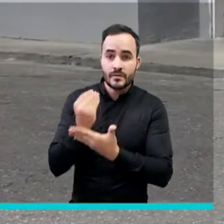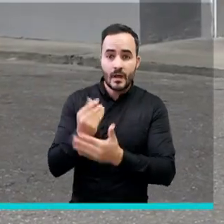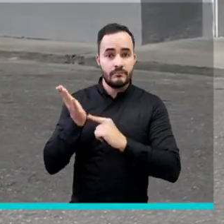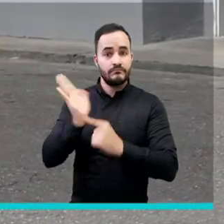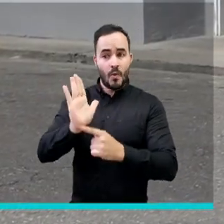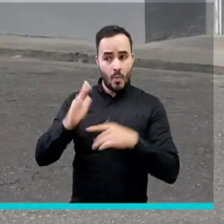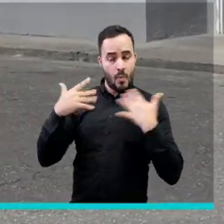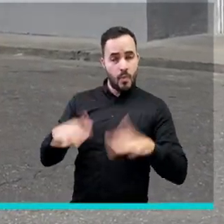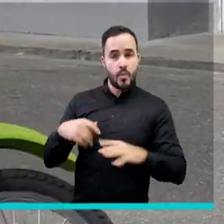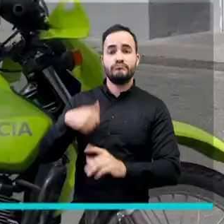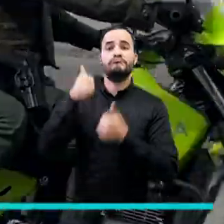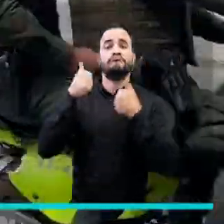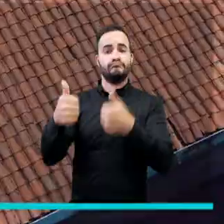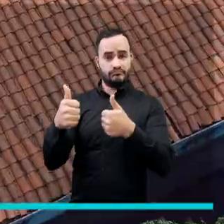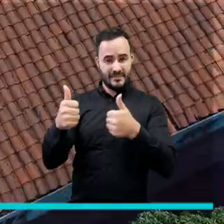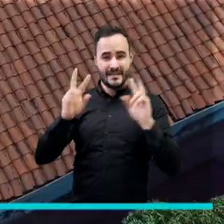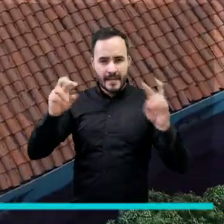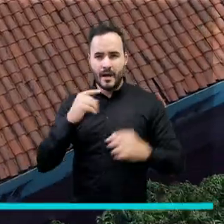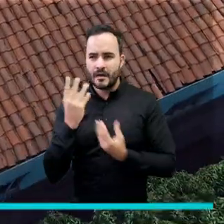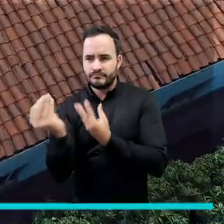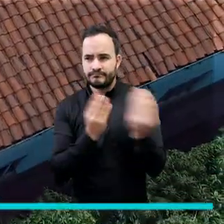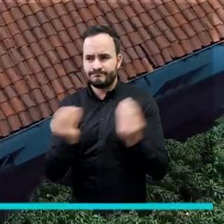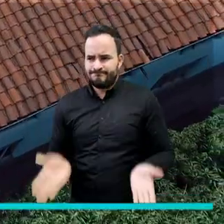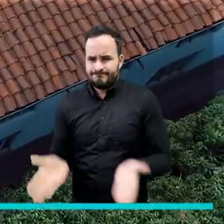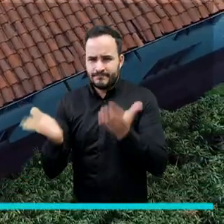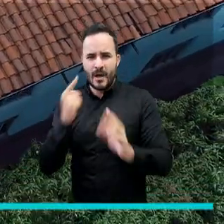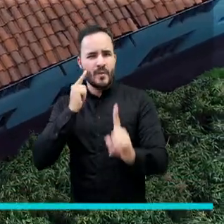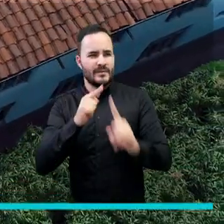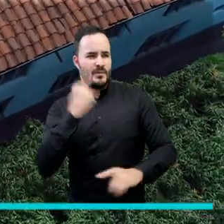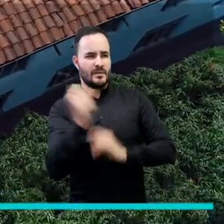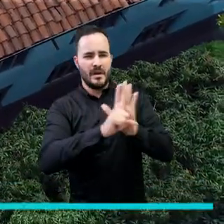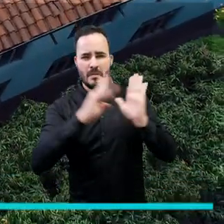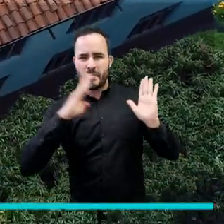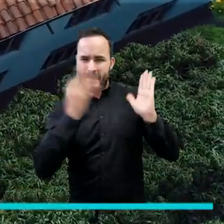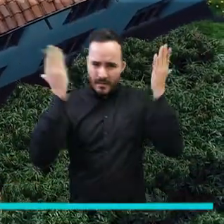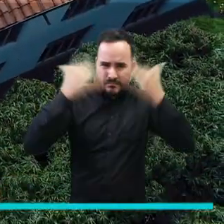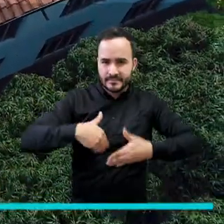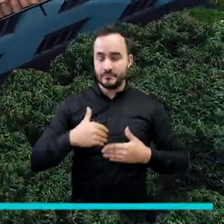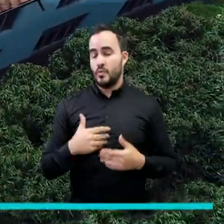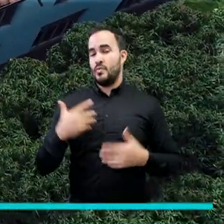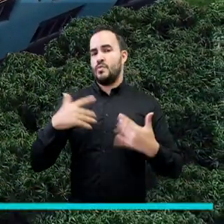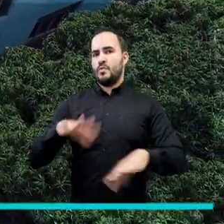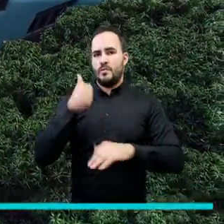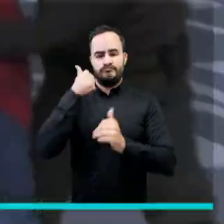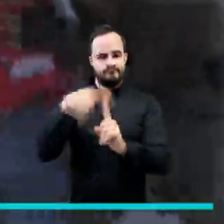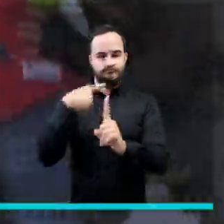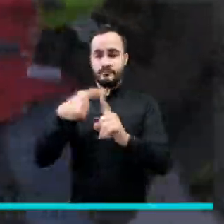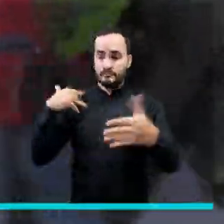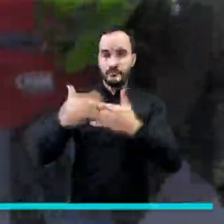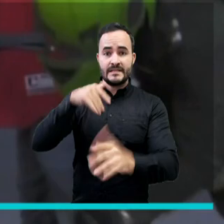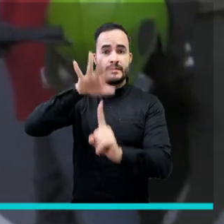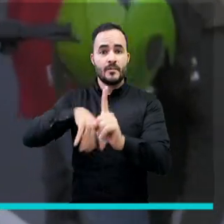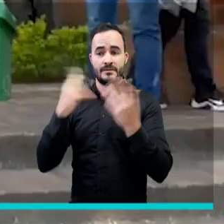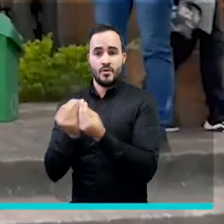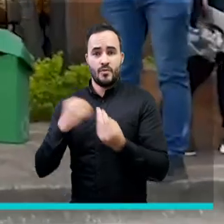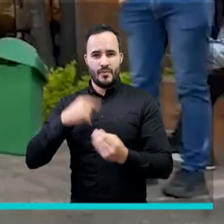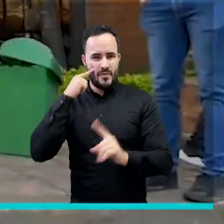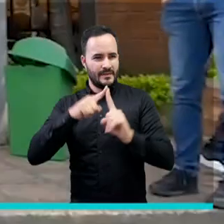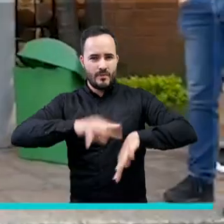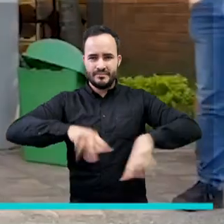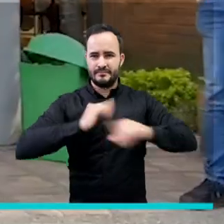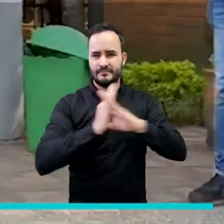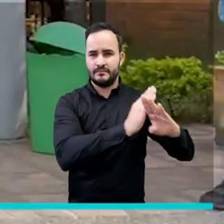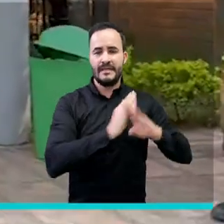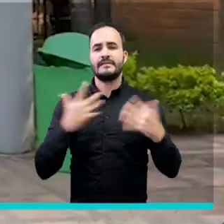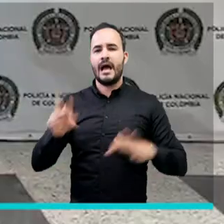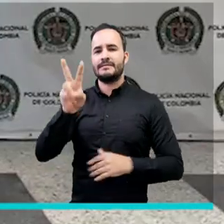Resultados positivos arrojan los nuevos grupos especializados contra el delito creados por la Alcaldía de Medellín. En cinco meses de operación del escuadrón